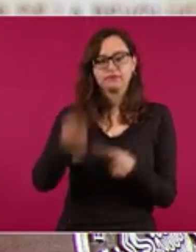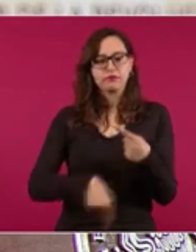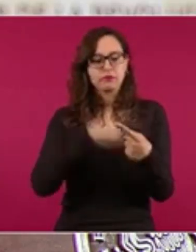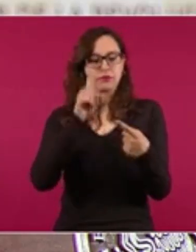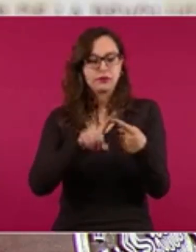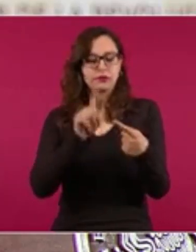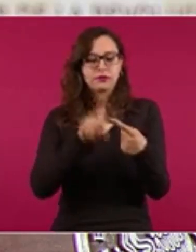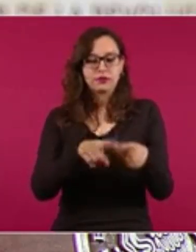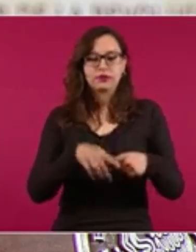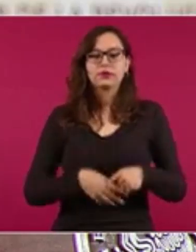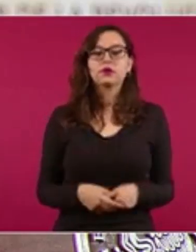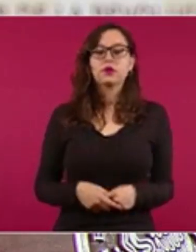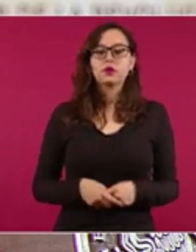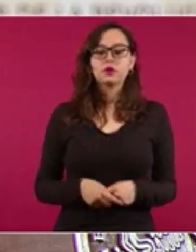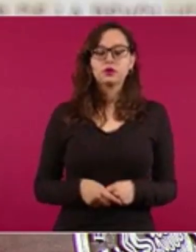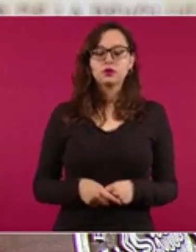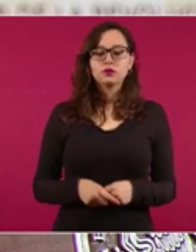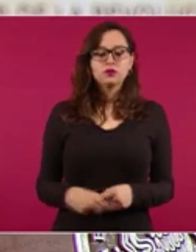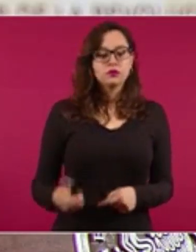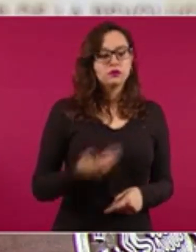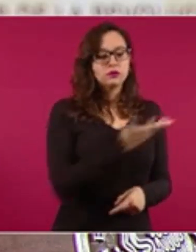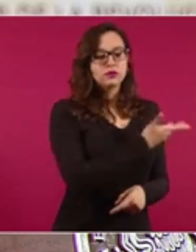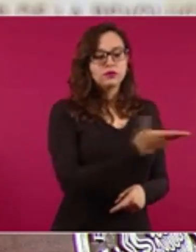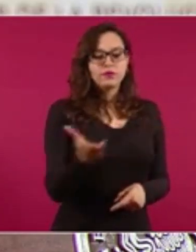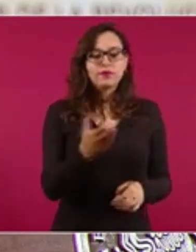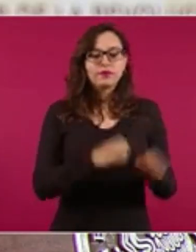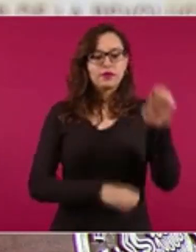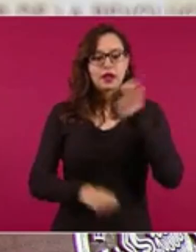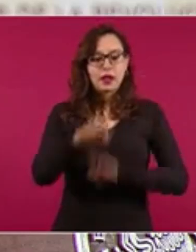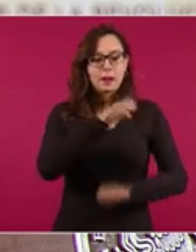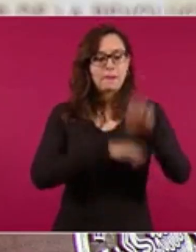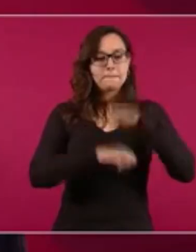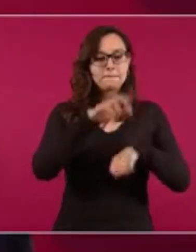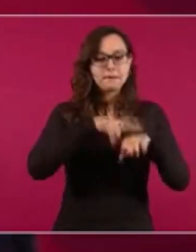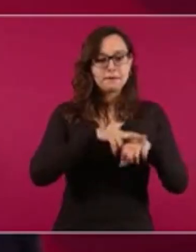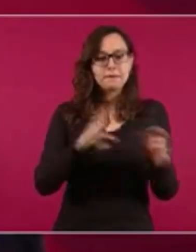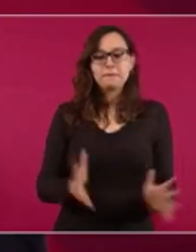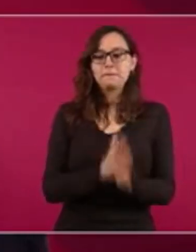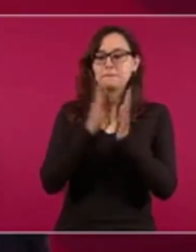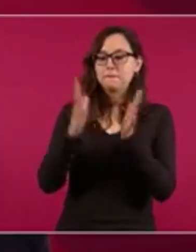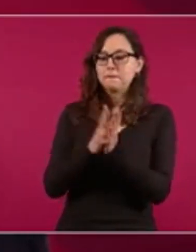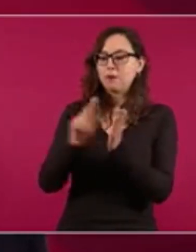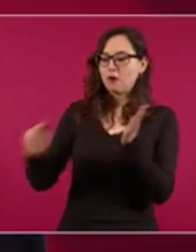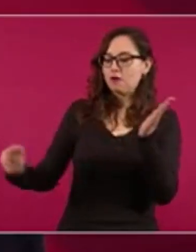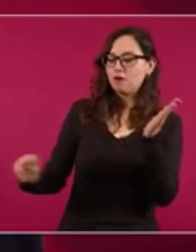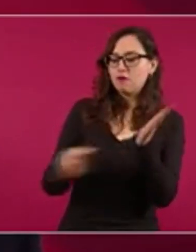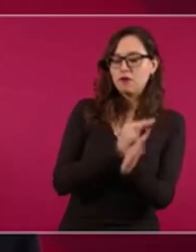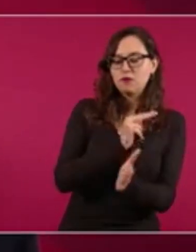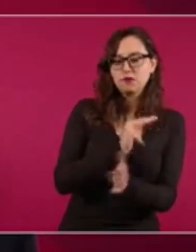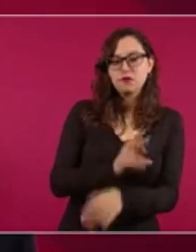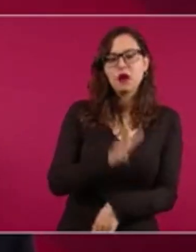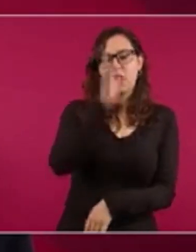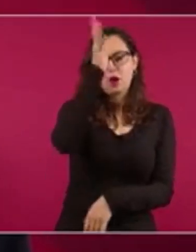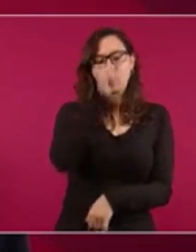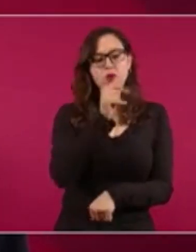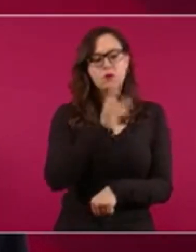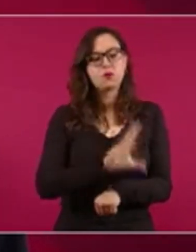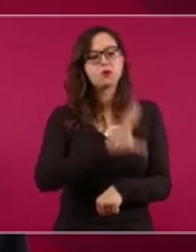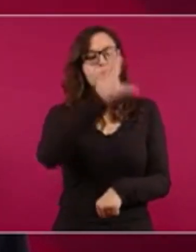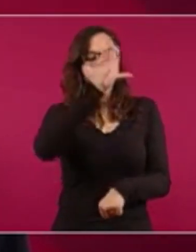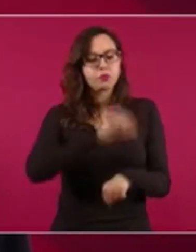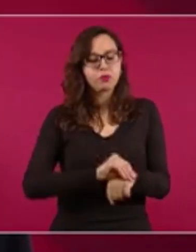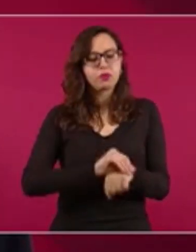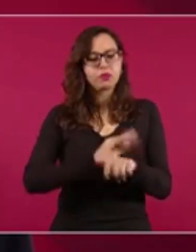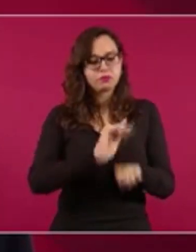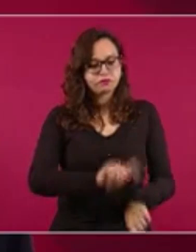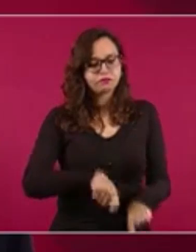el gobierno federal otorga a las empresas firmantes de este acuerdo una licencia única universal que por lo